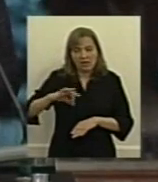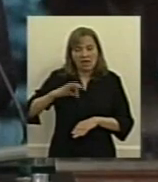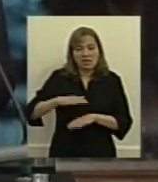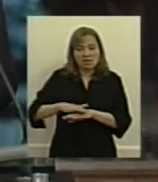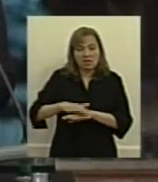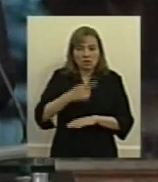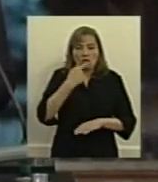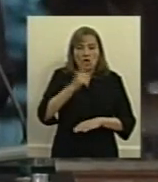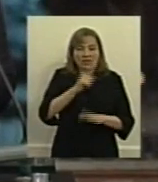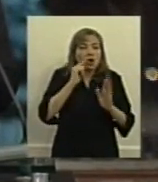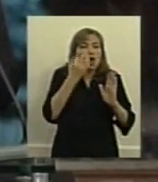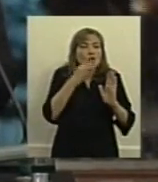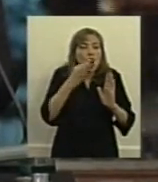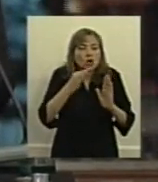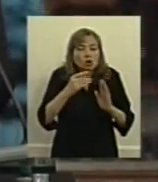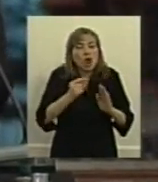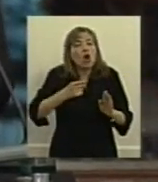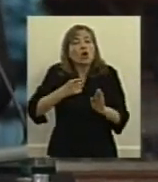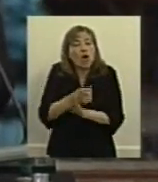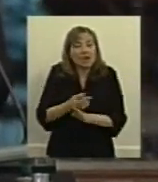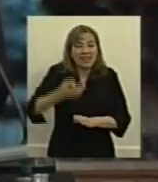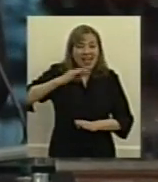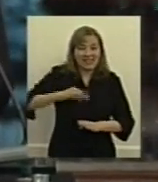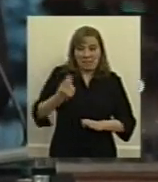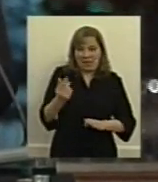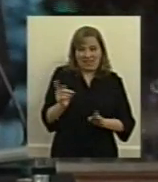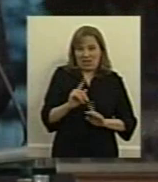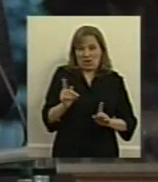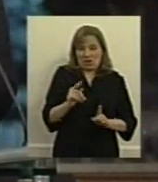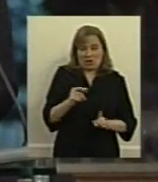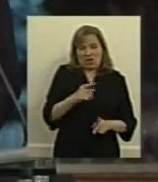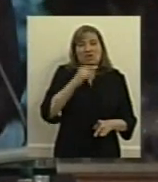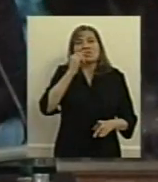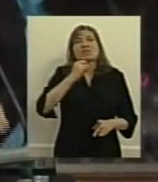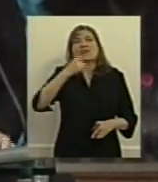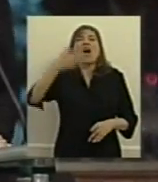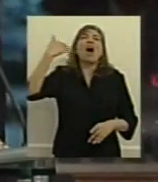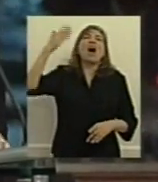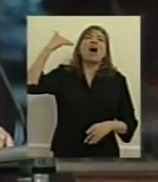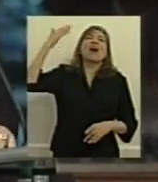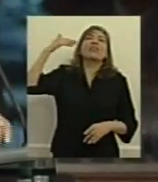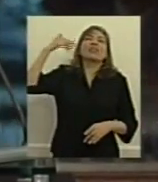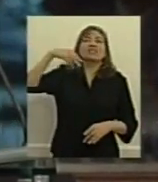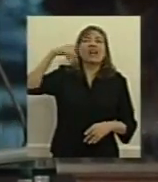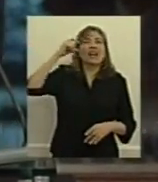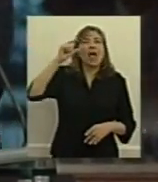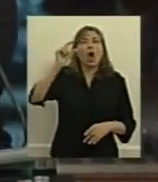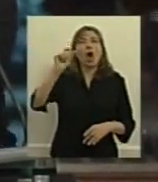afectar rentabilidad ese verso fue un verso de las políticas neoliberales de los años 90